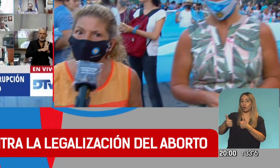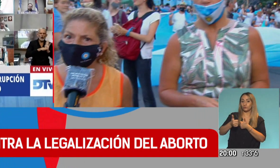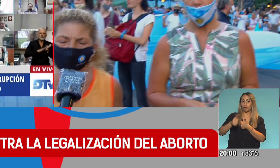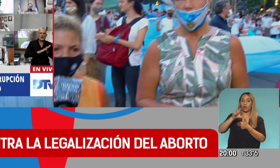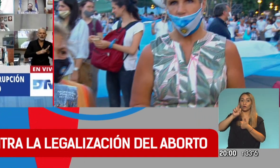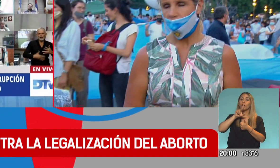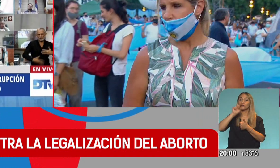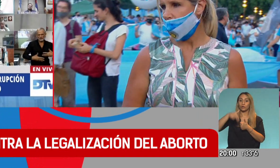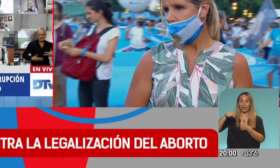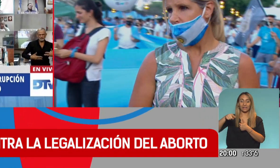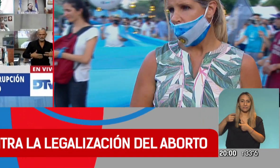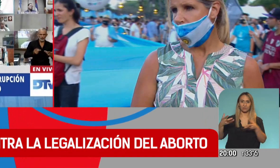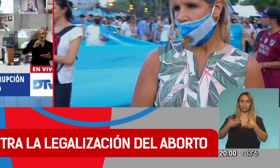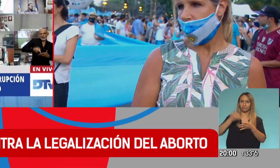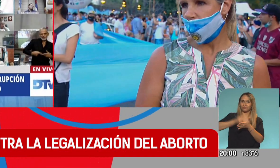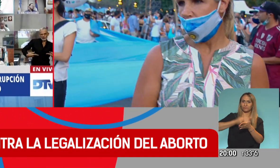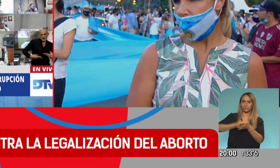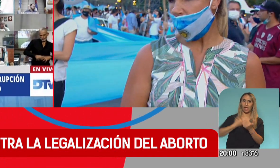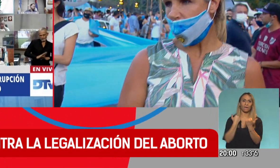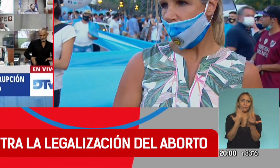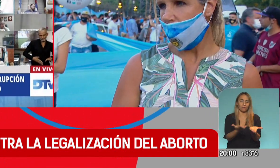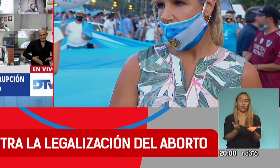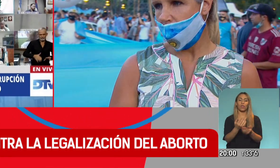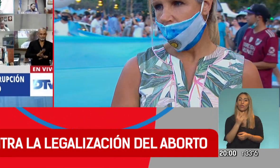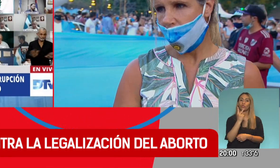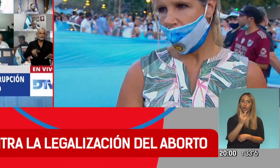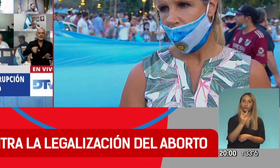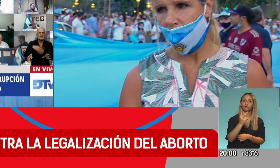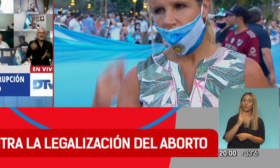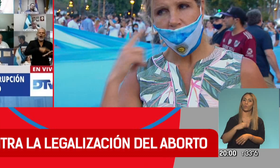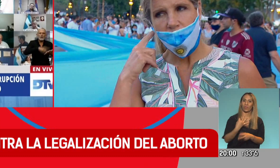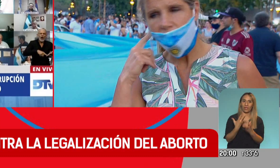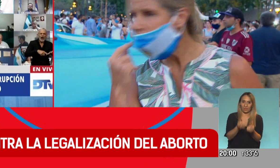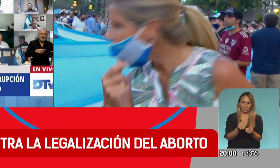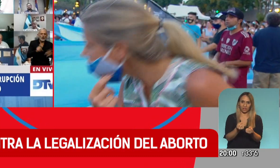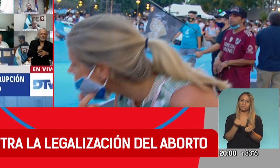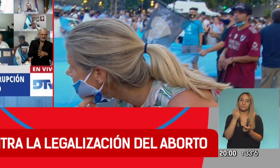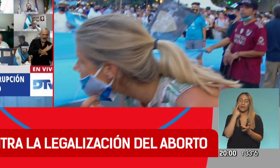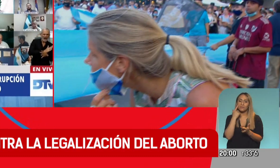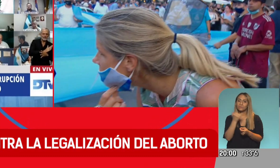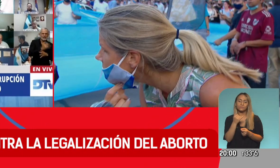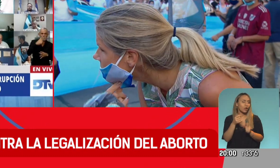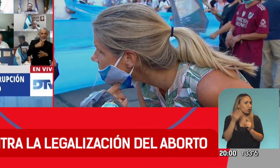que ella es militante de las dos vidas. Cintia, a ver, ¿cómo se le explica a la gente